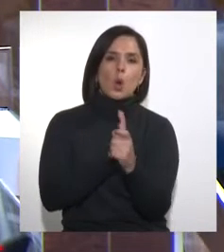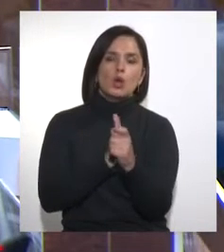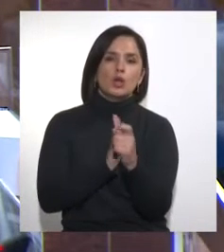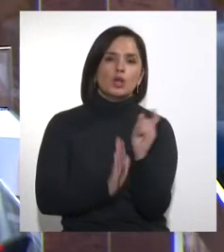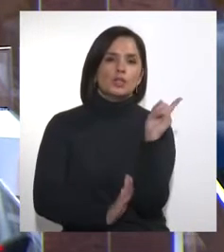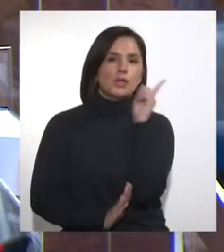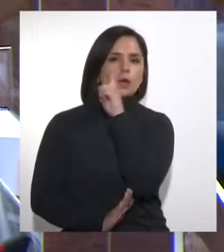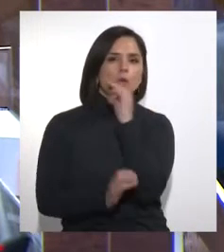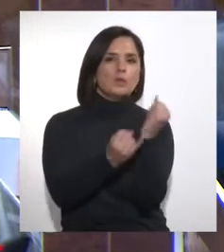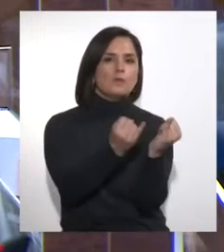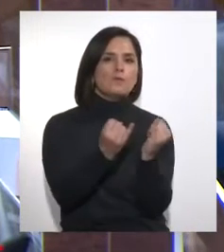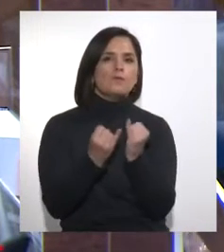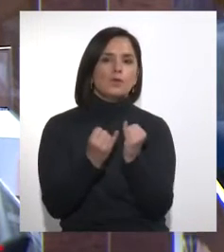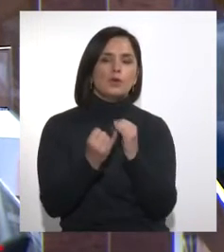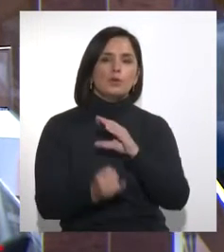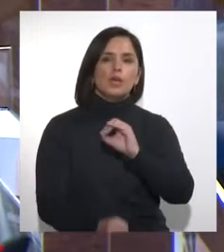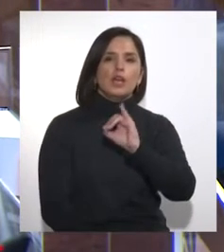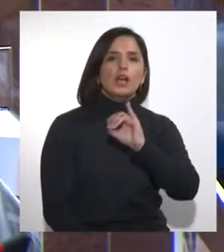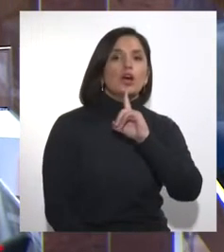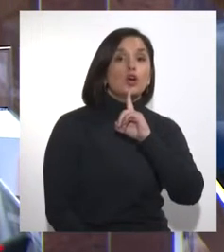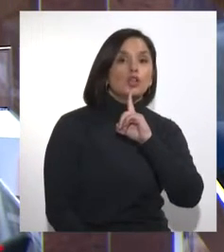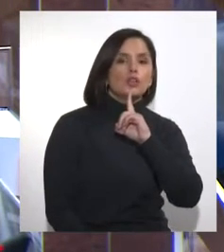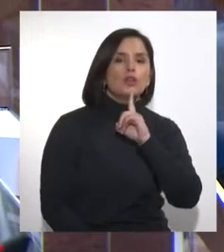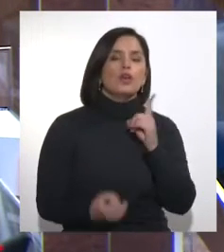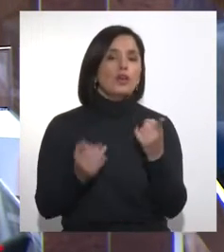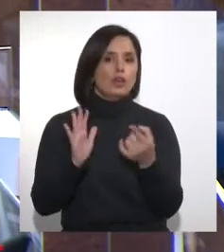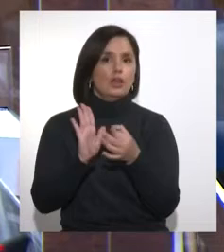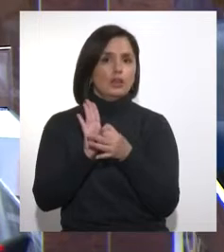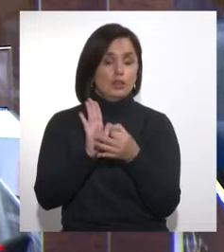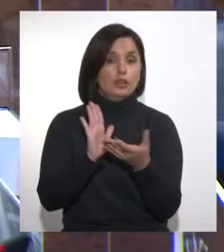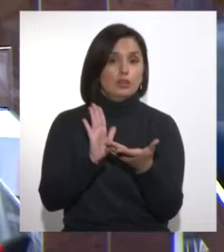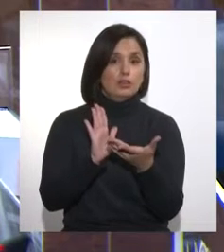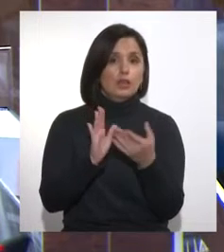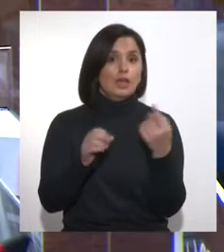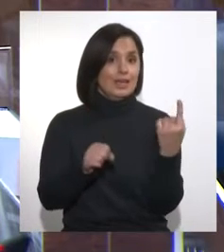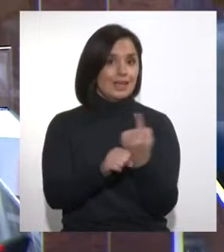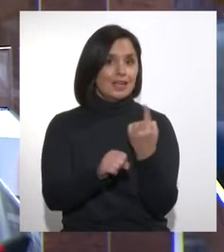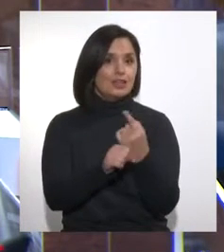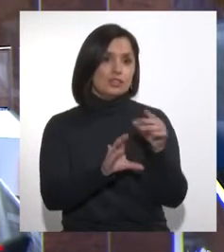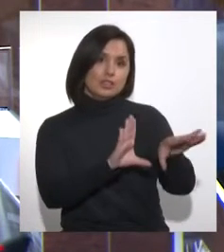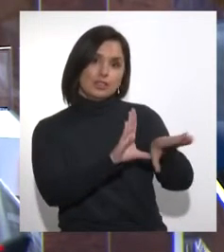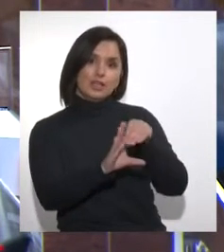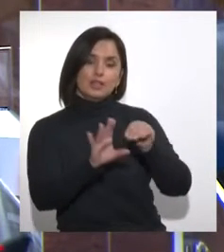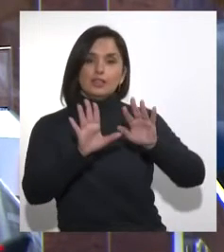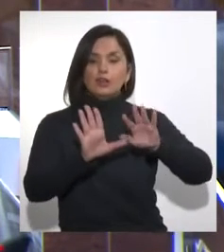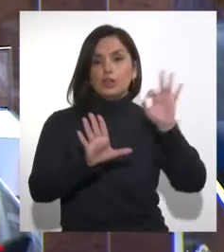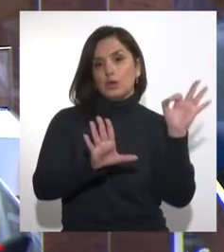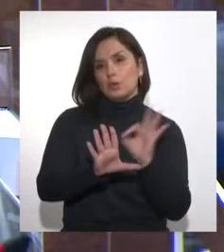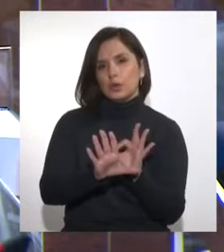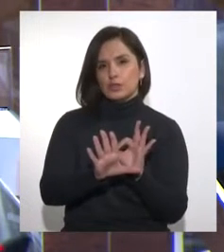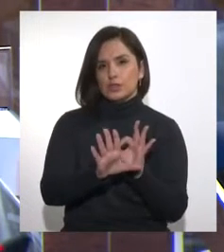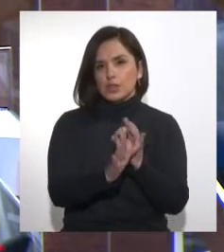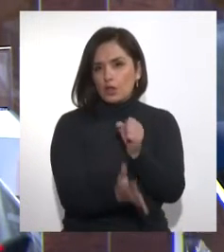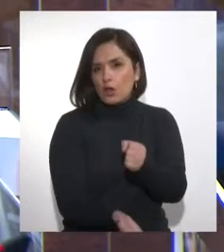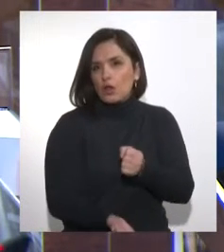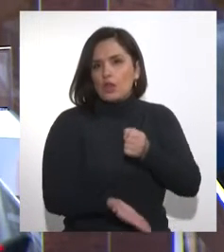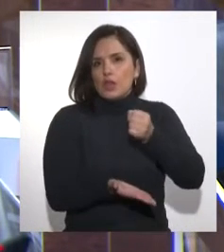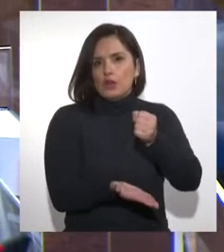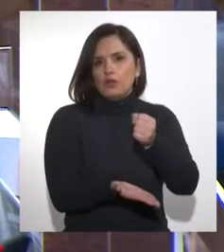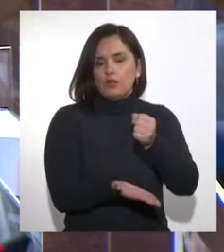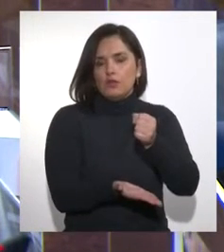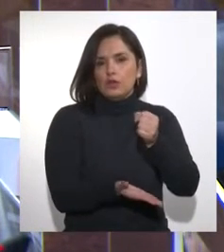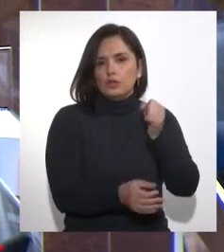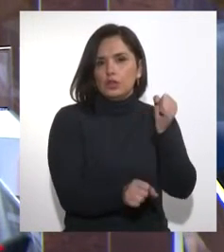informativa de la OIT, donde indica que la discusión sobre el retiro del 10% de los fondos acumulados de los trabajadores